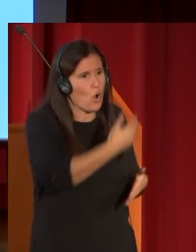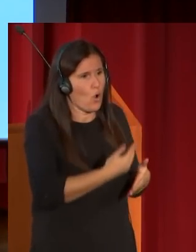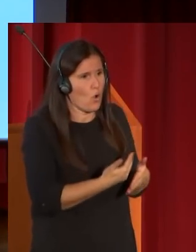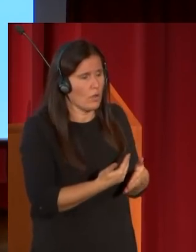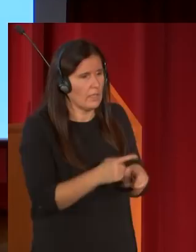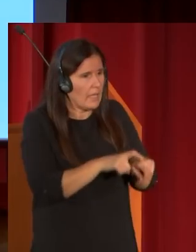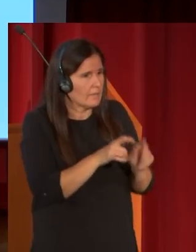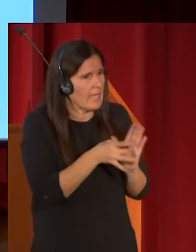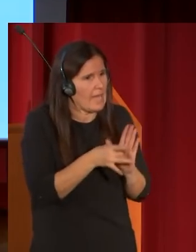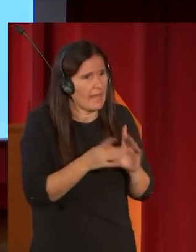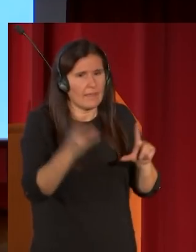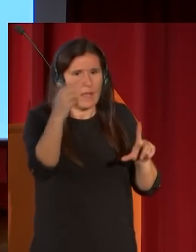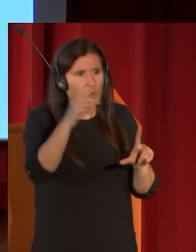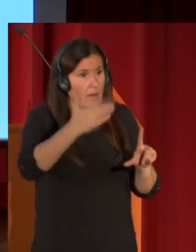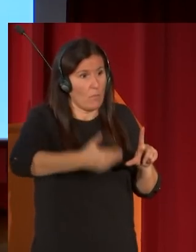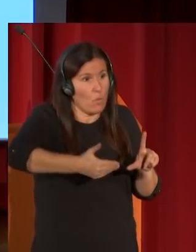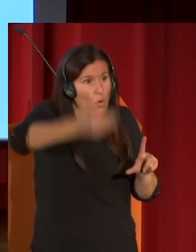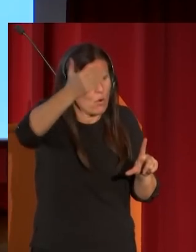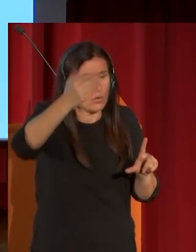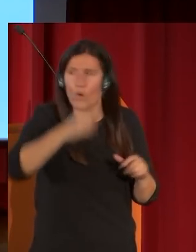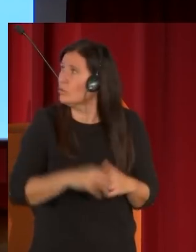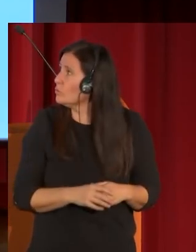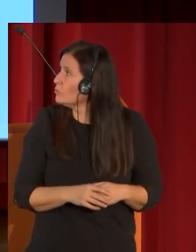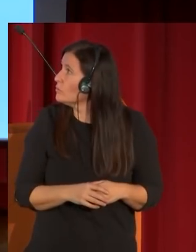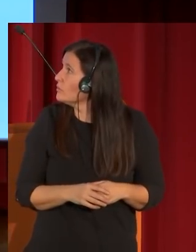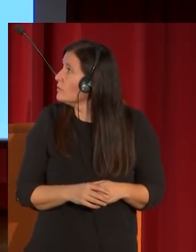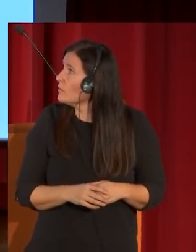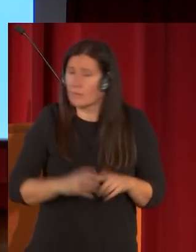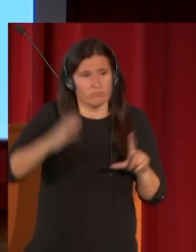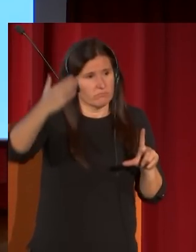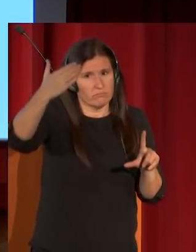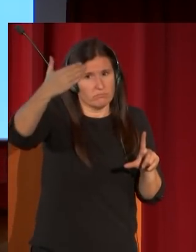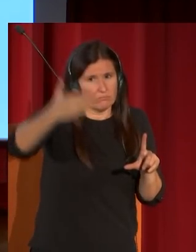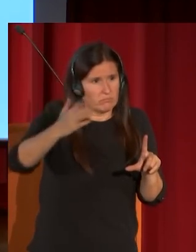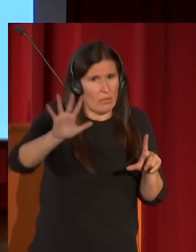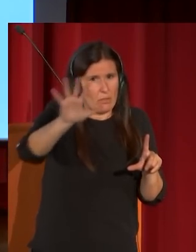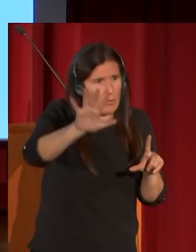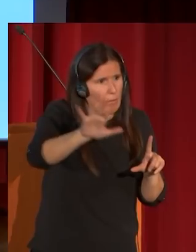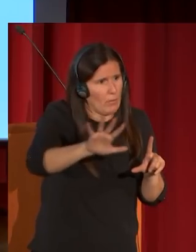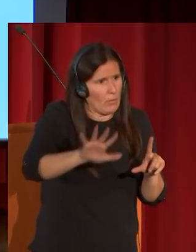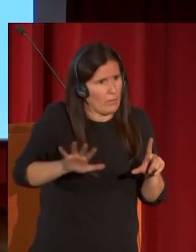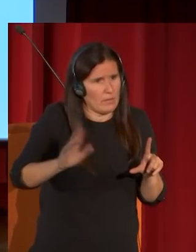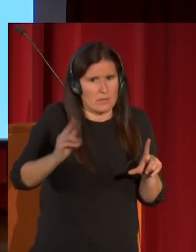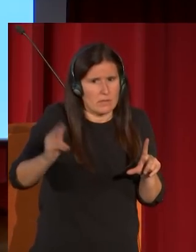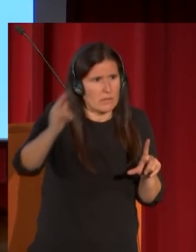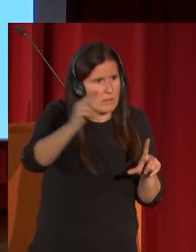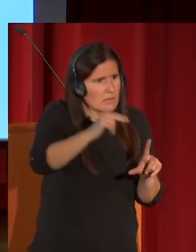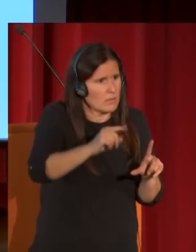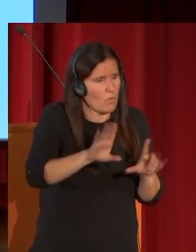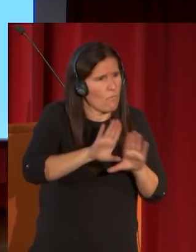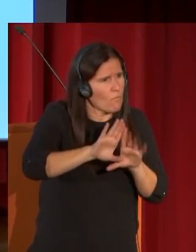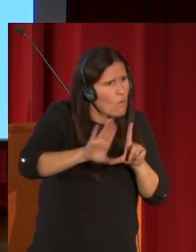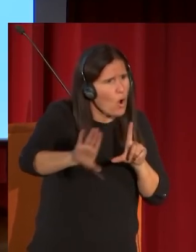acuarela en los muros estas especies de abstracciones que son los muros para el pintor y que crea una y otra vez como